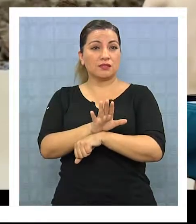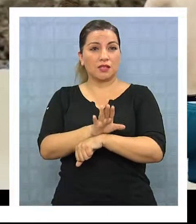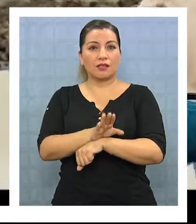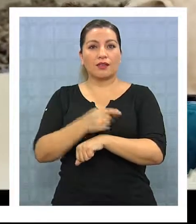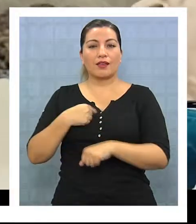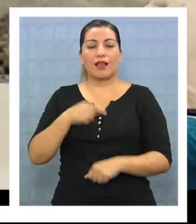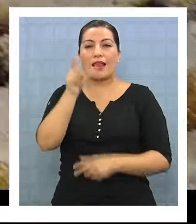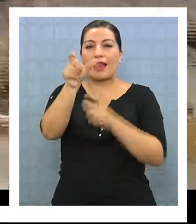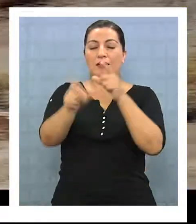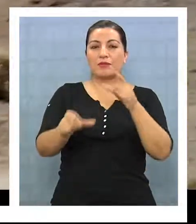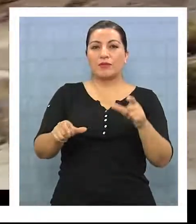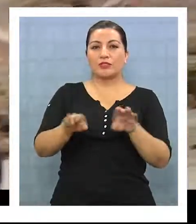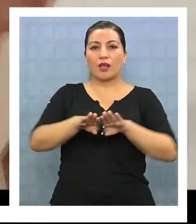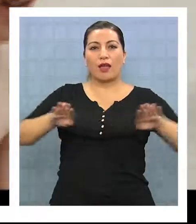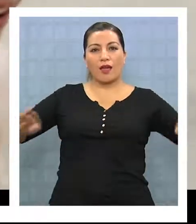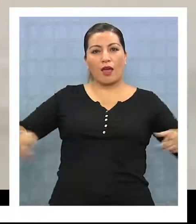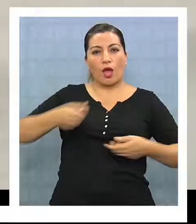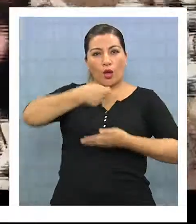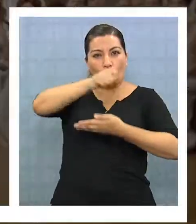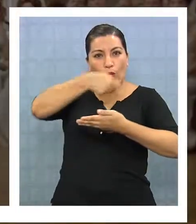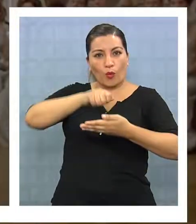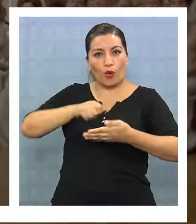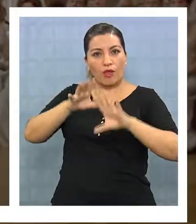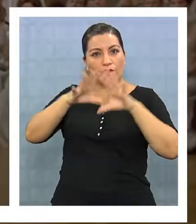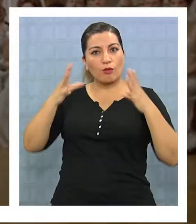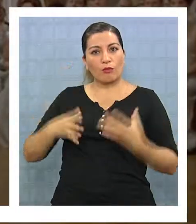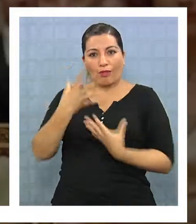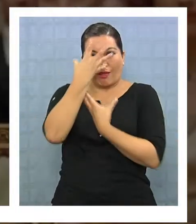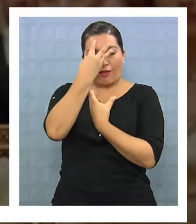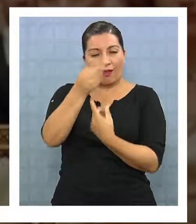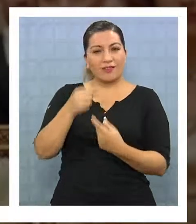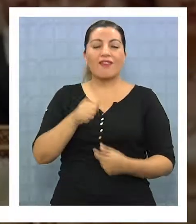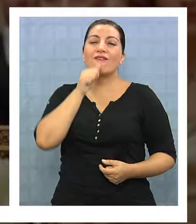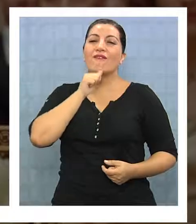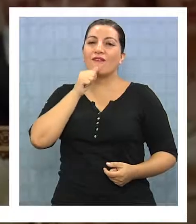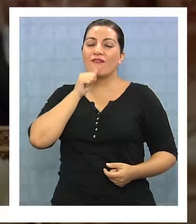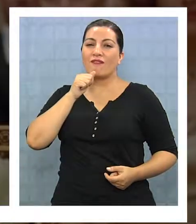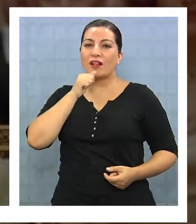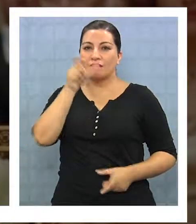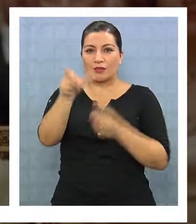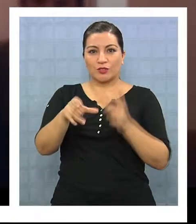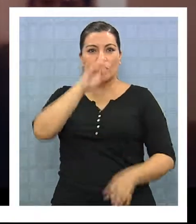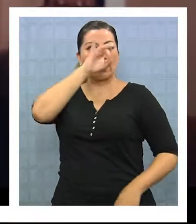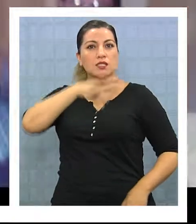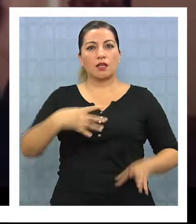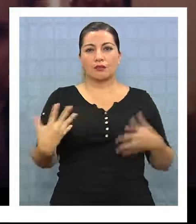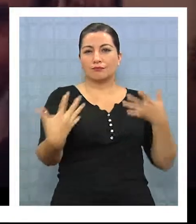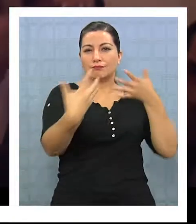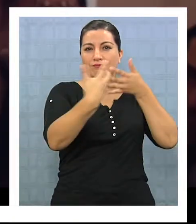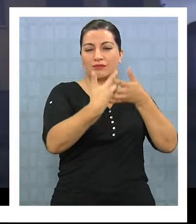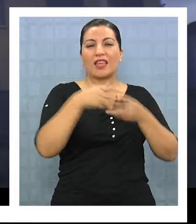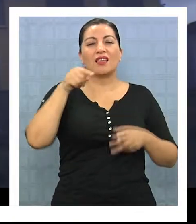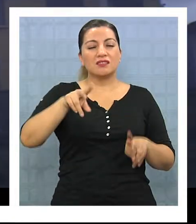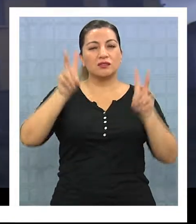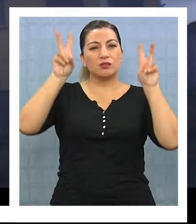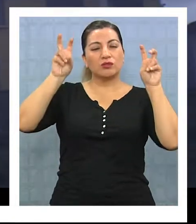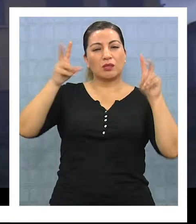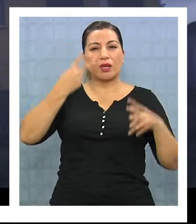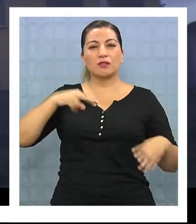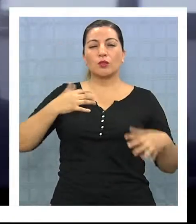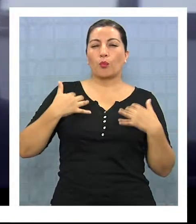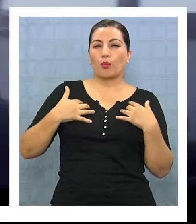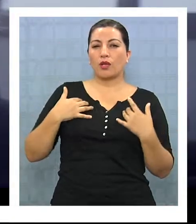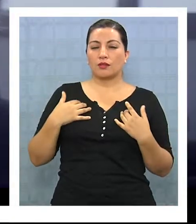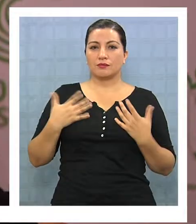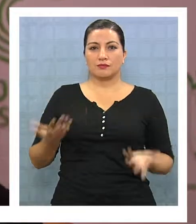de conquistar jurados en el mundo, muchas veces no logra conectar con el público chileno. Tema que provoca cierta inquietud.